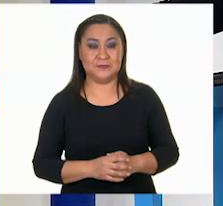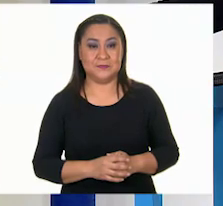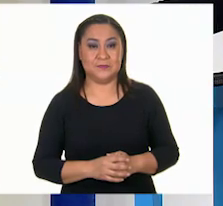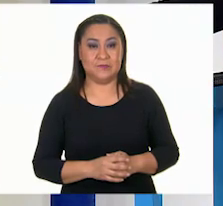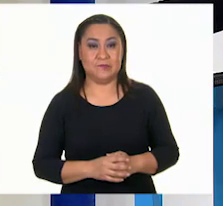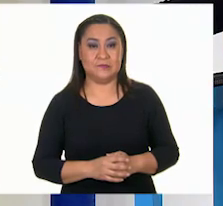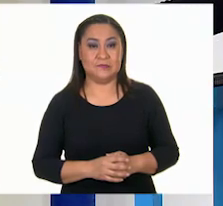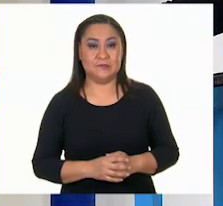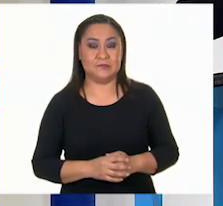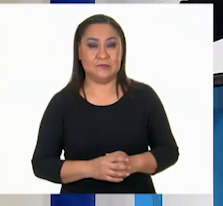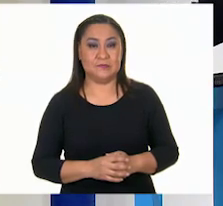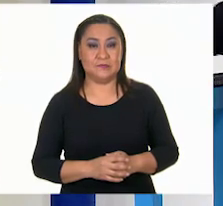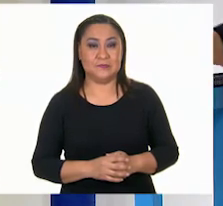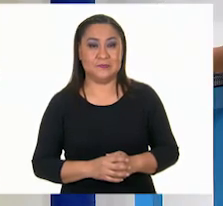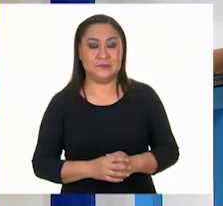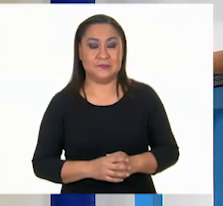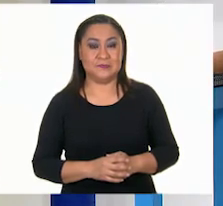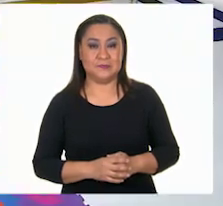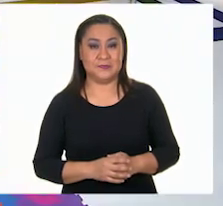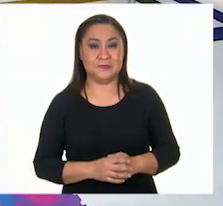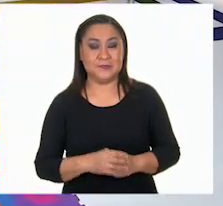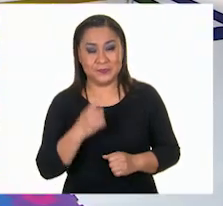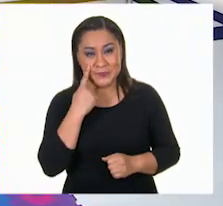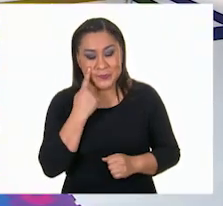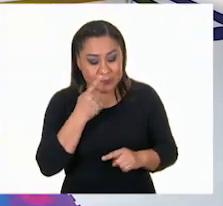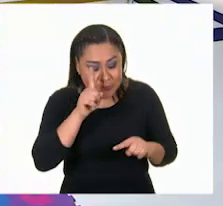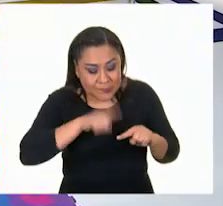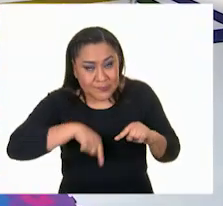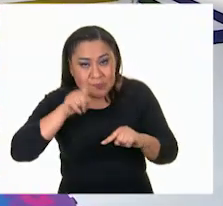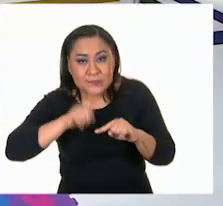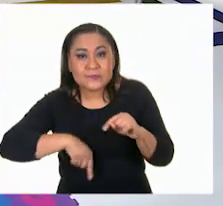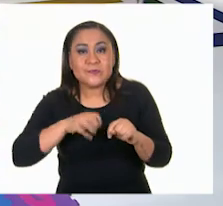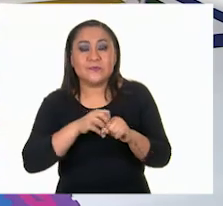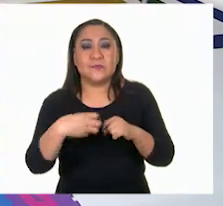Muy bien. Aquí están estas que ya saqué aquí.